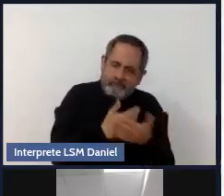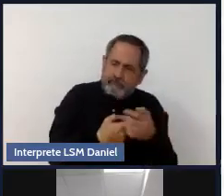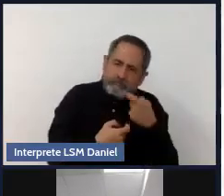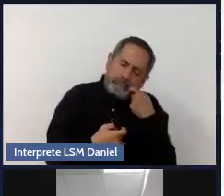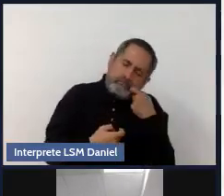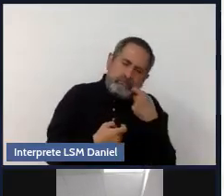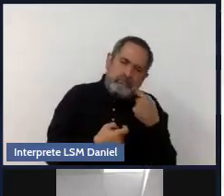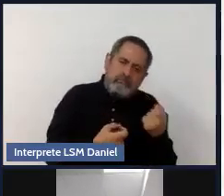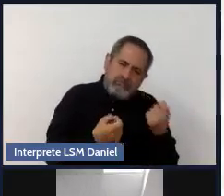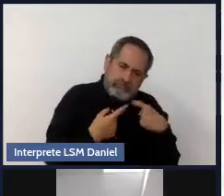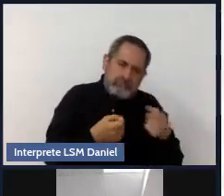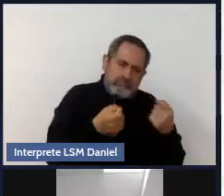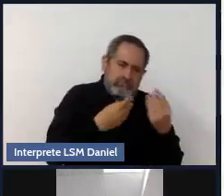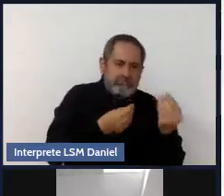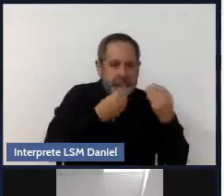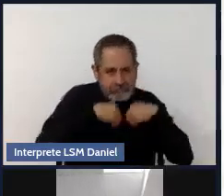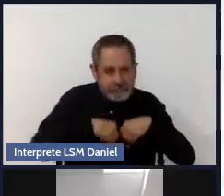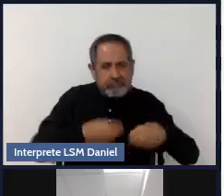consumo.